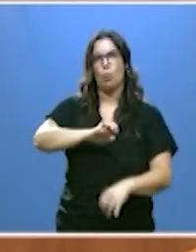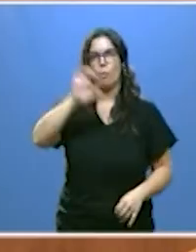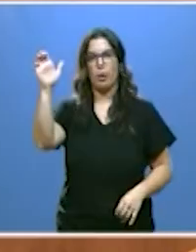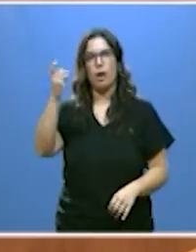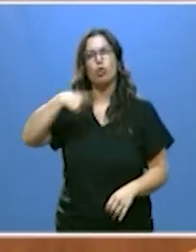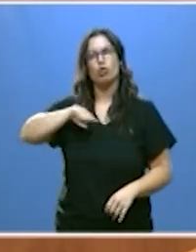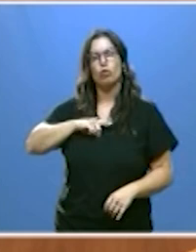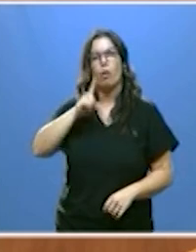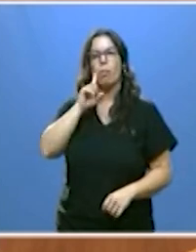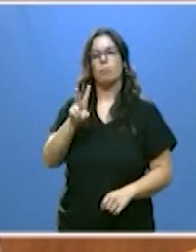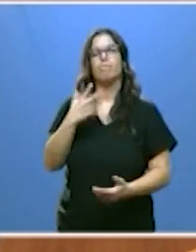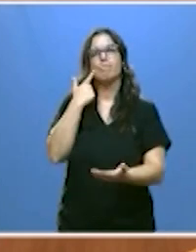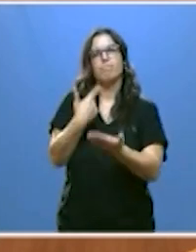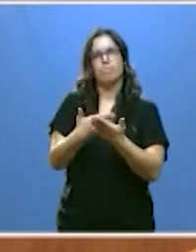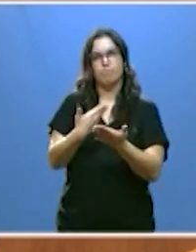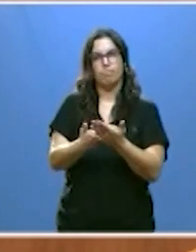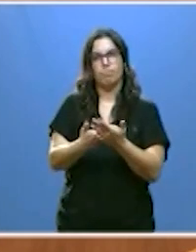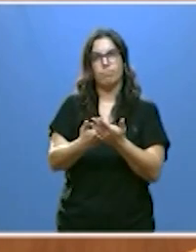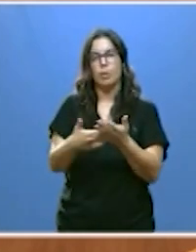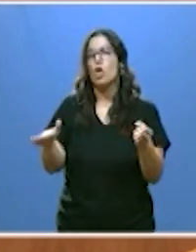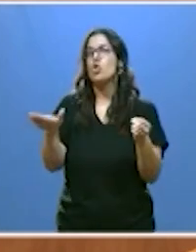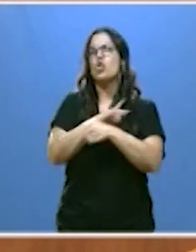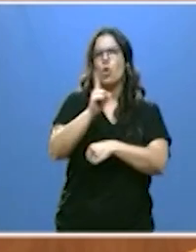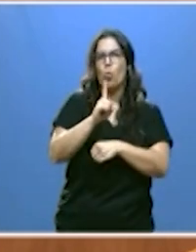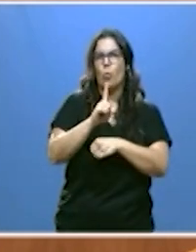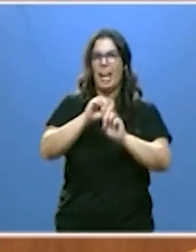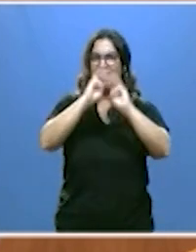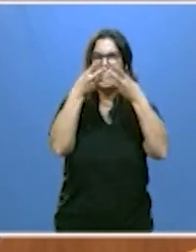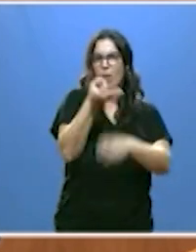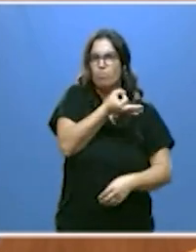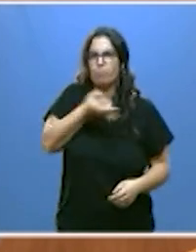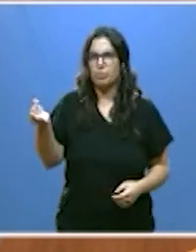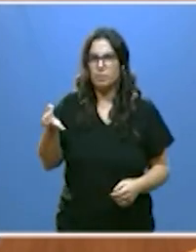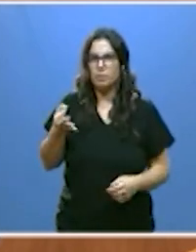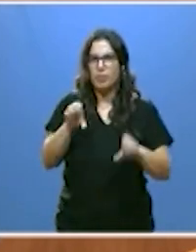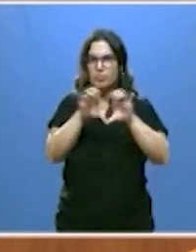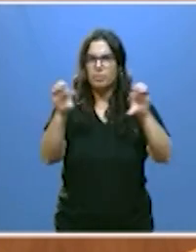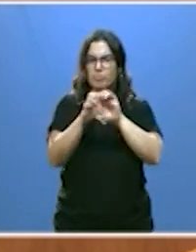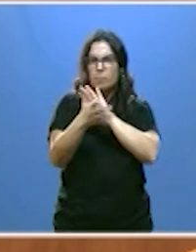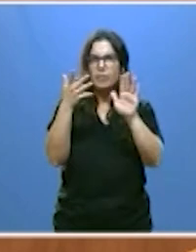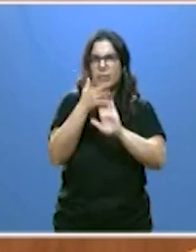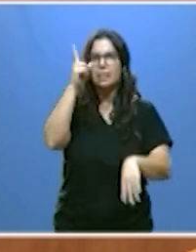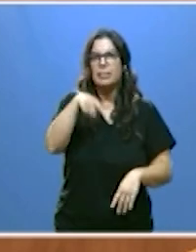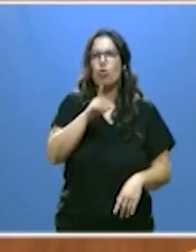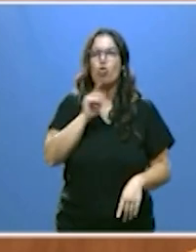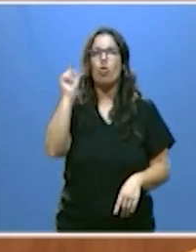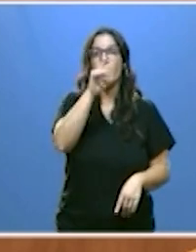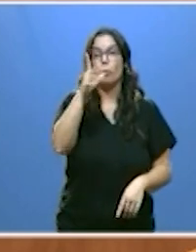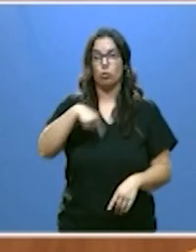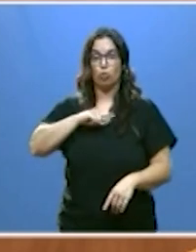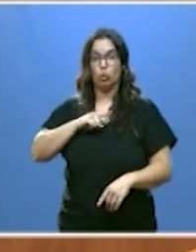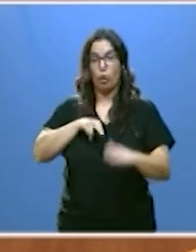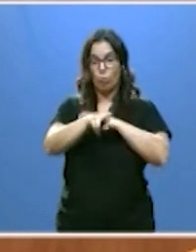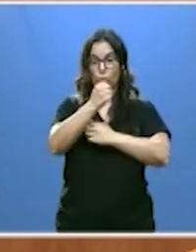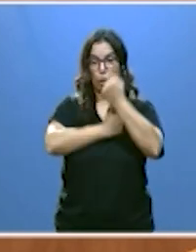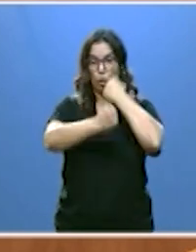identificaremos y demostraremos donde no llega adecuadamente la cobertura de la banda ancha por eso destinaremos los recursos